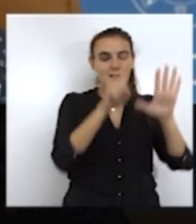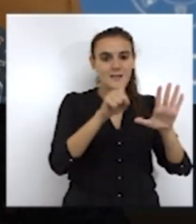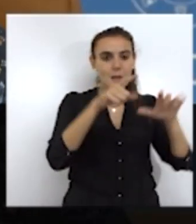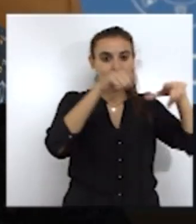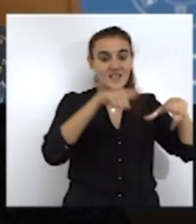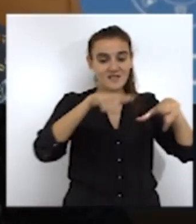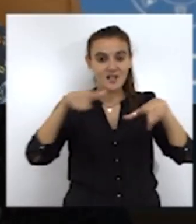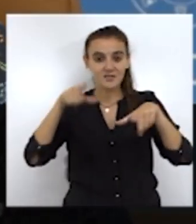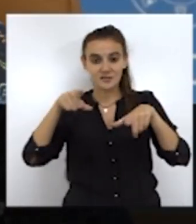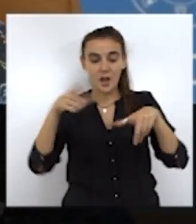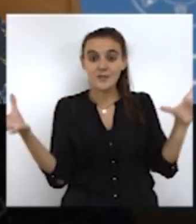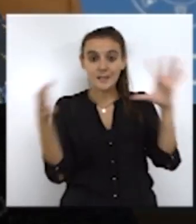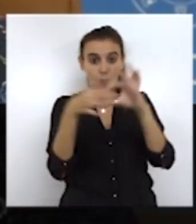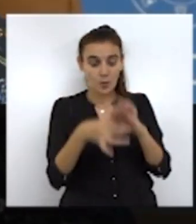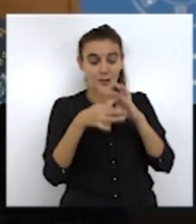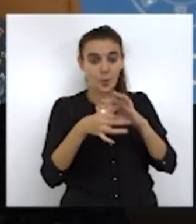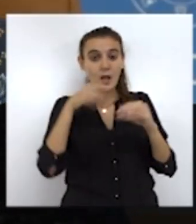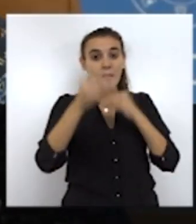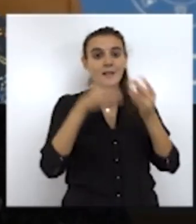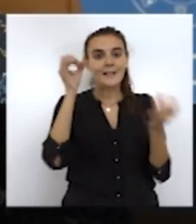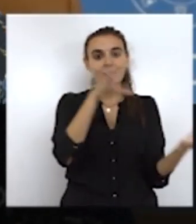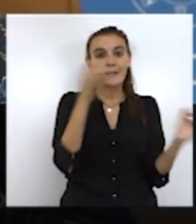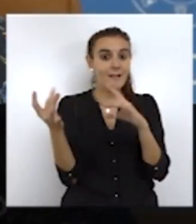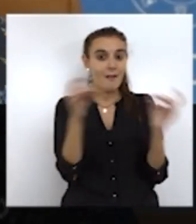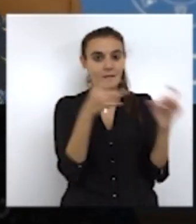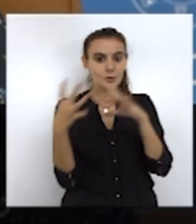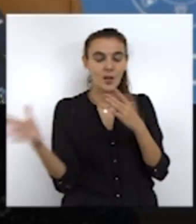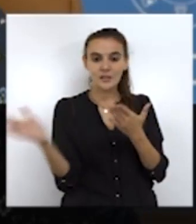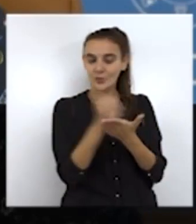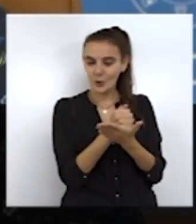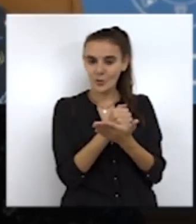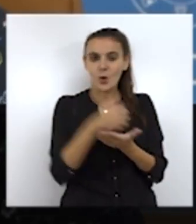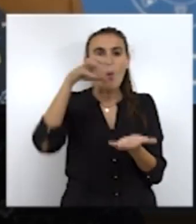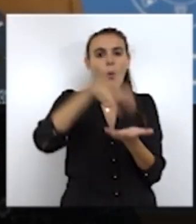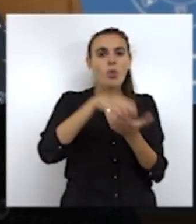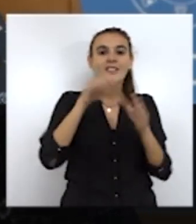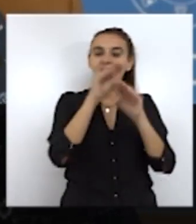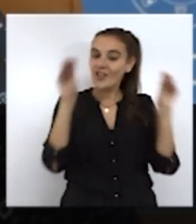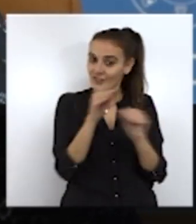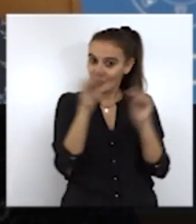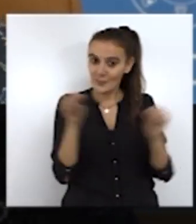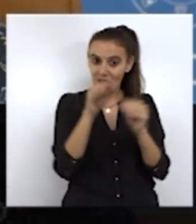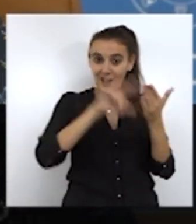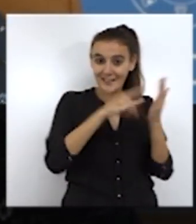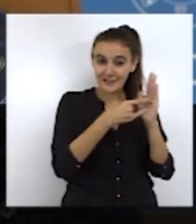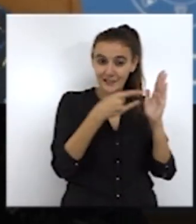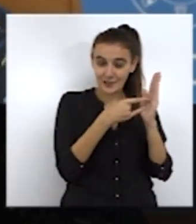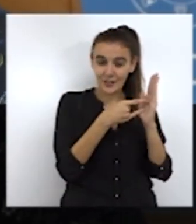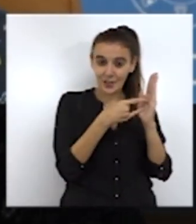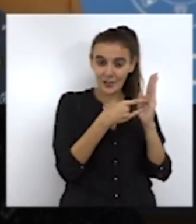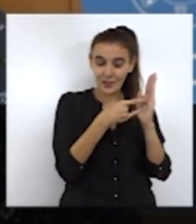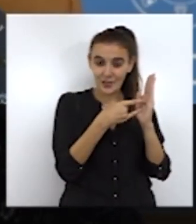start-up simultáneamente y que puedan interactuar entre ellas. Va a ser un centro de formación en tecnologías de